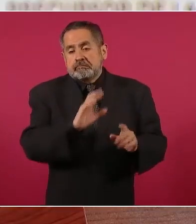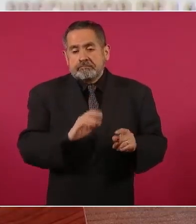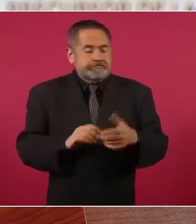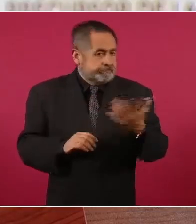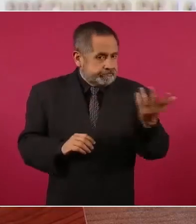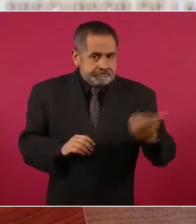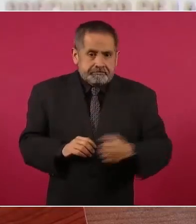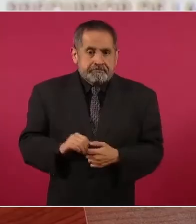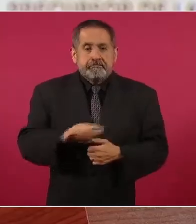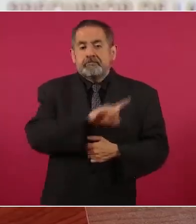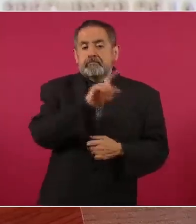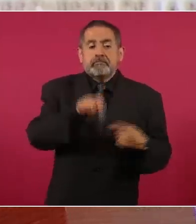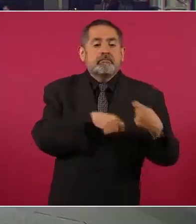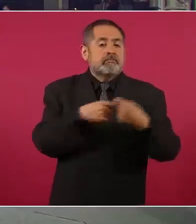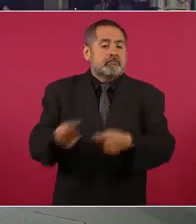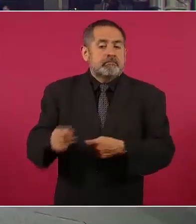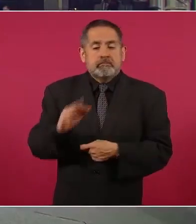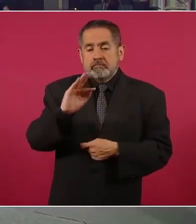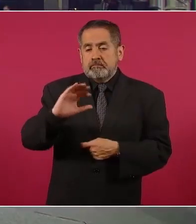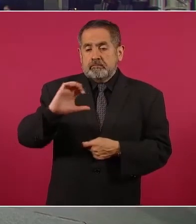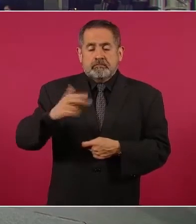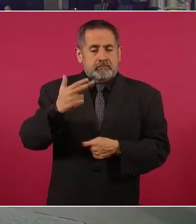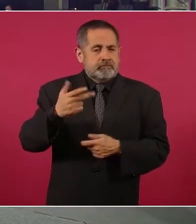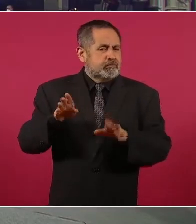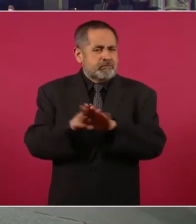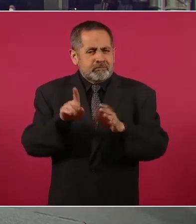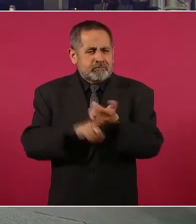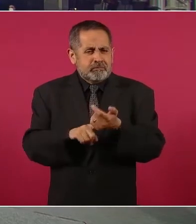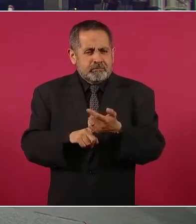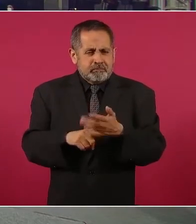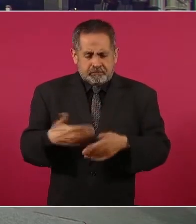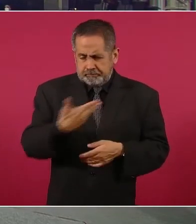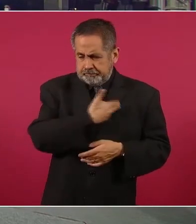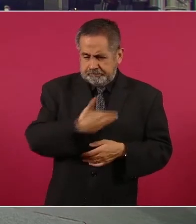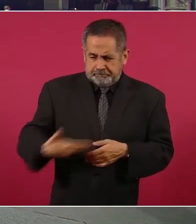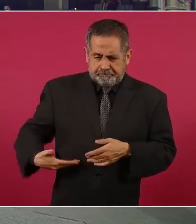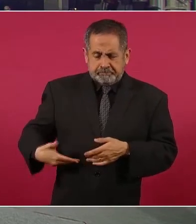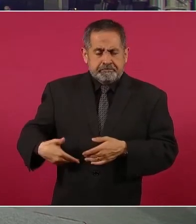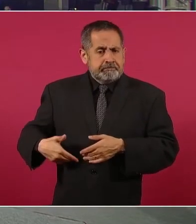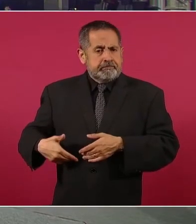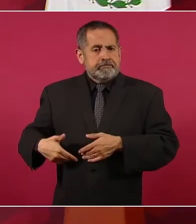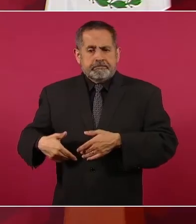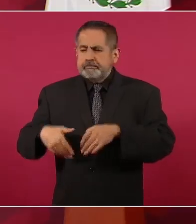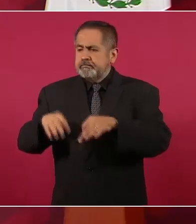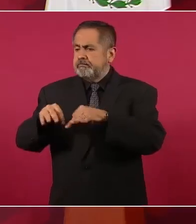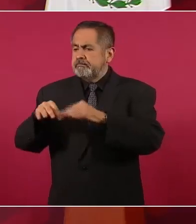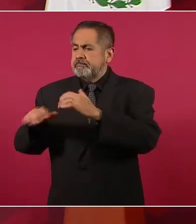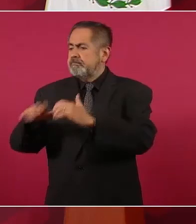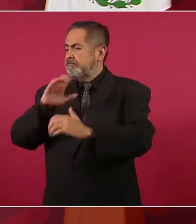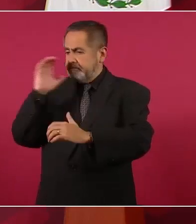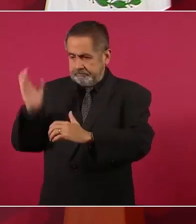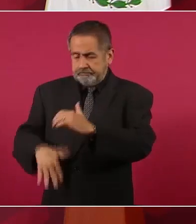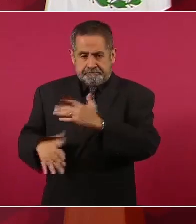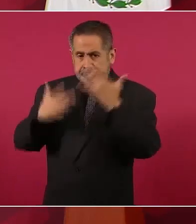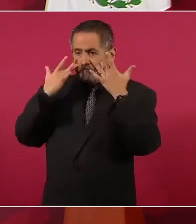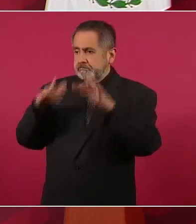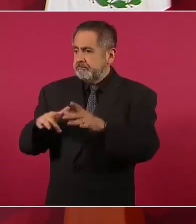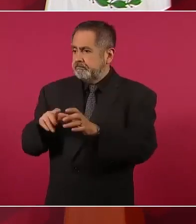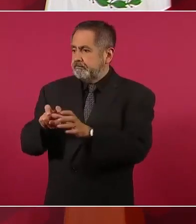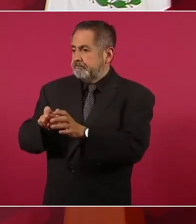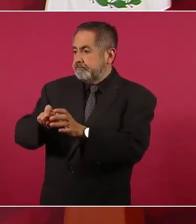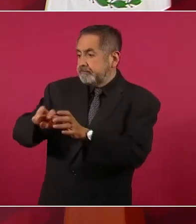Calderón, ¿cómo es que después de la presidencia se va a trabajar como